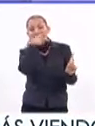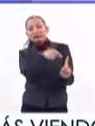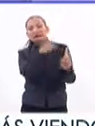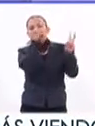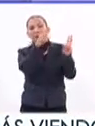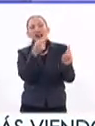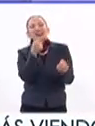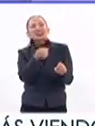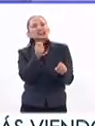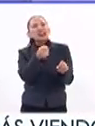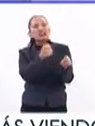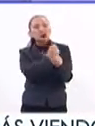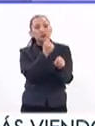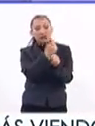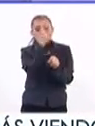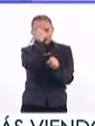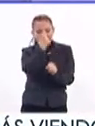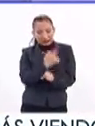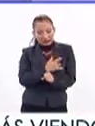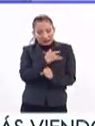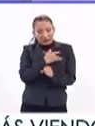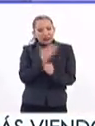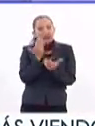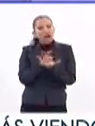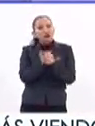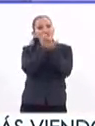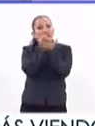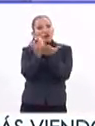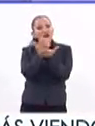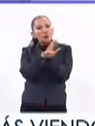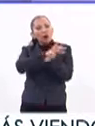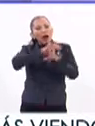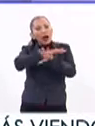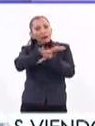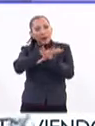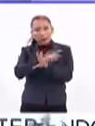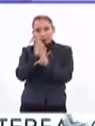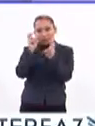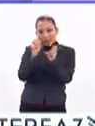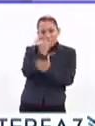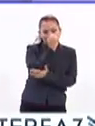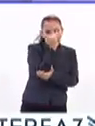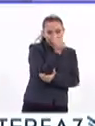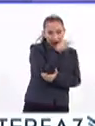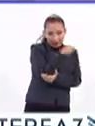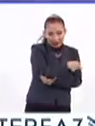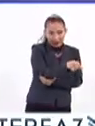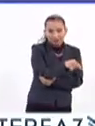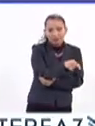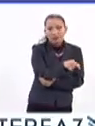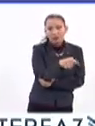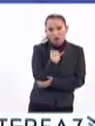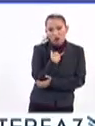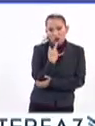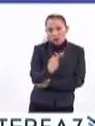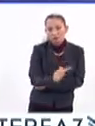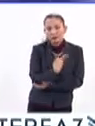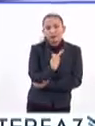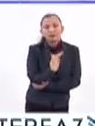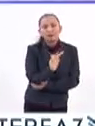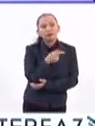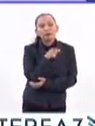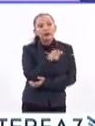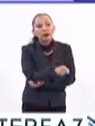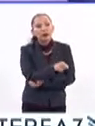tema de qué es la violencia. O la conciencia es la cura de todos los males, ¿no? En el tema desde preescolar, que era lo que me preguntabas,